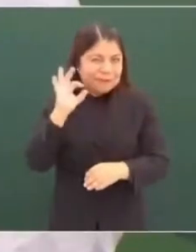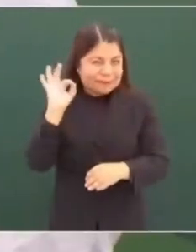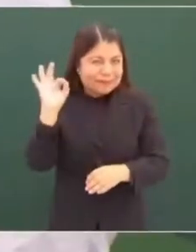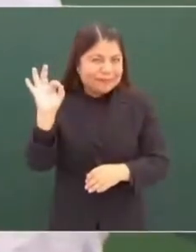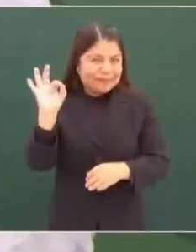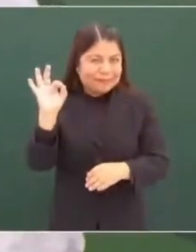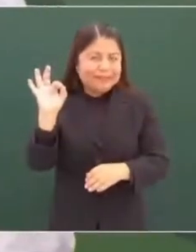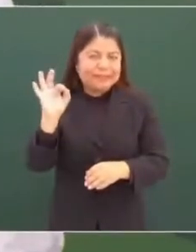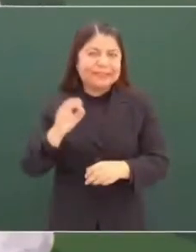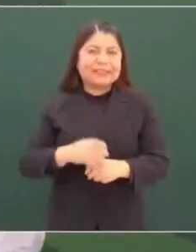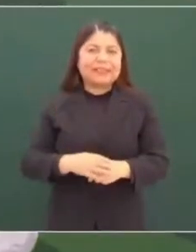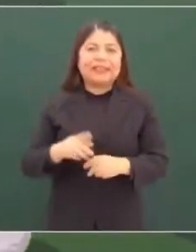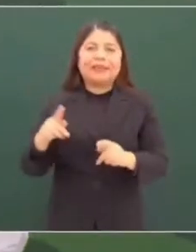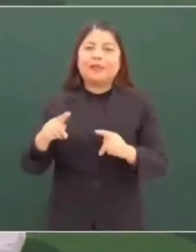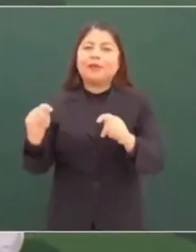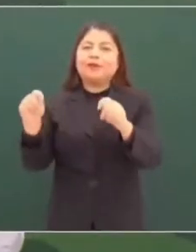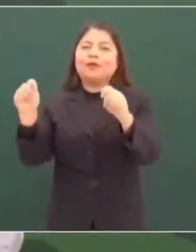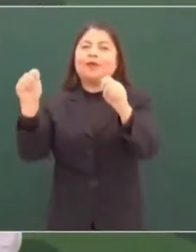por ejemplo.